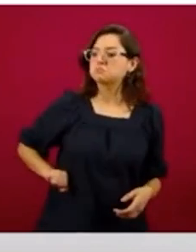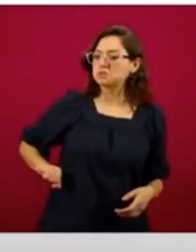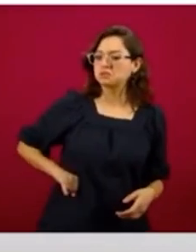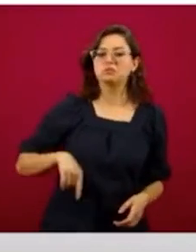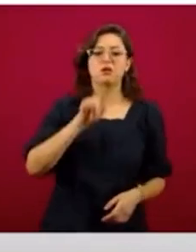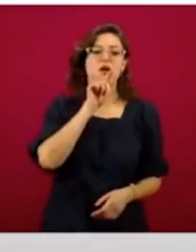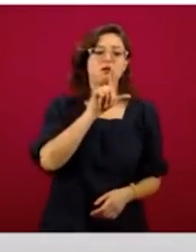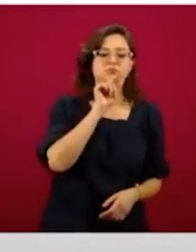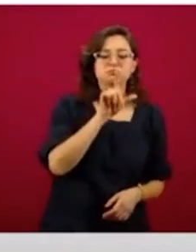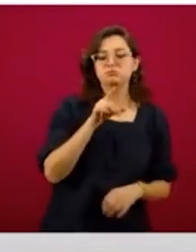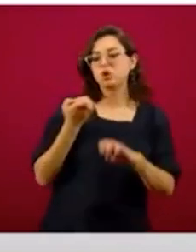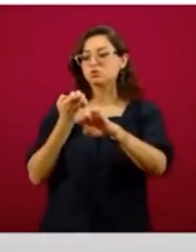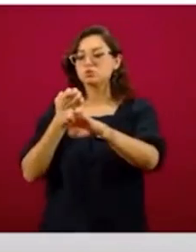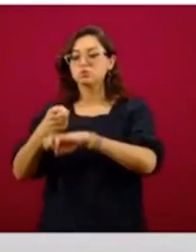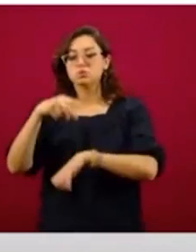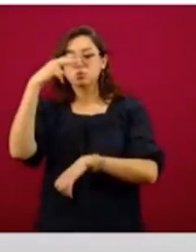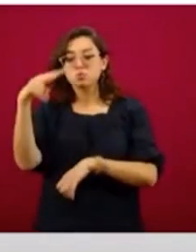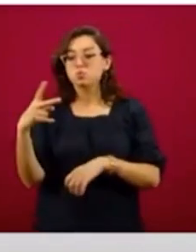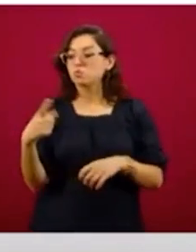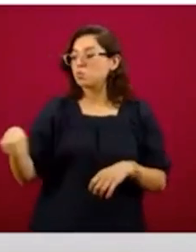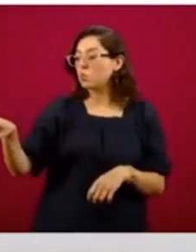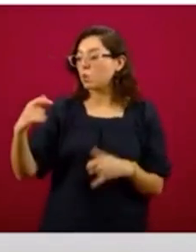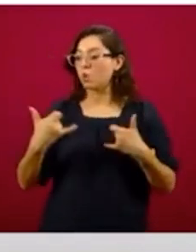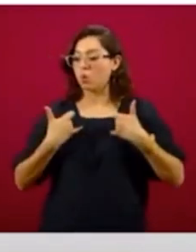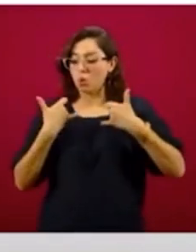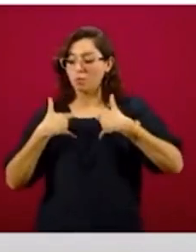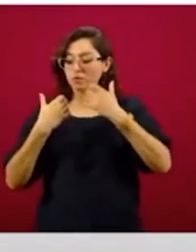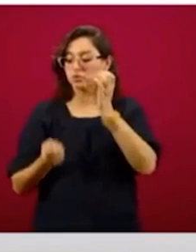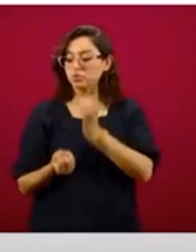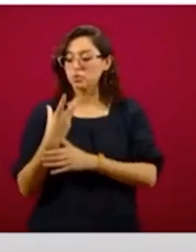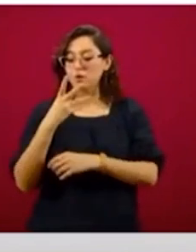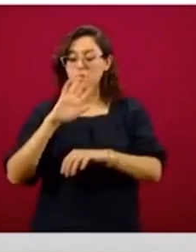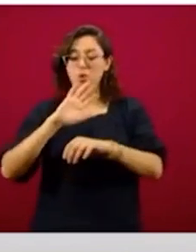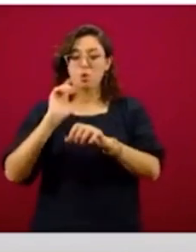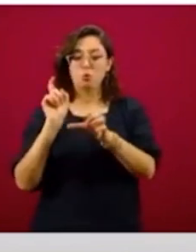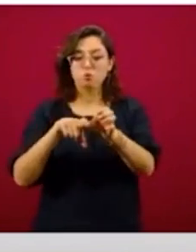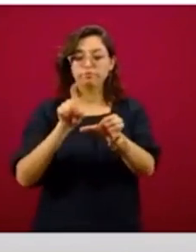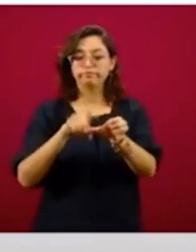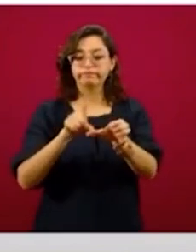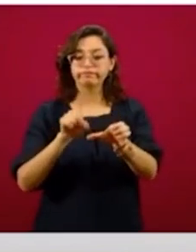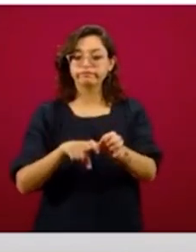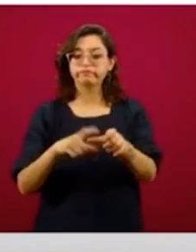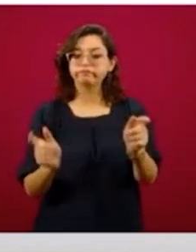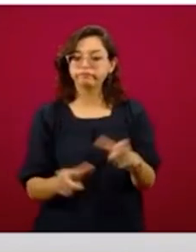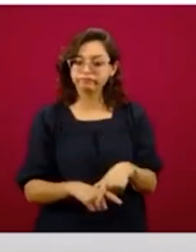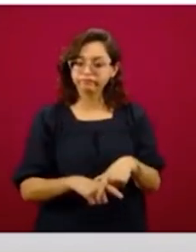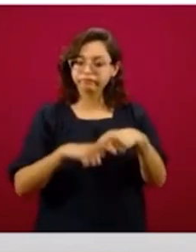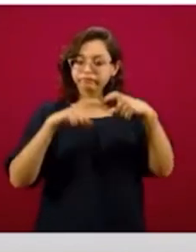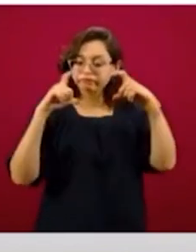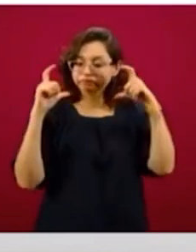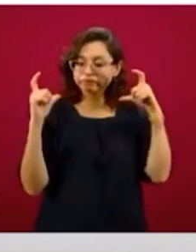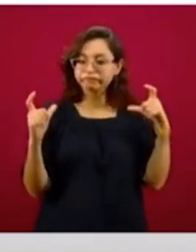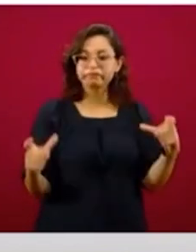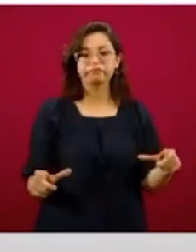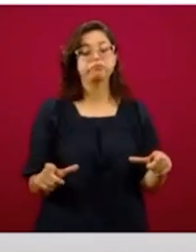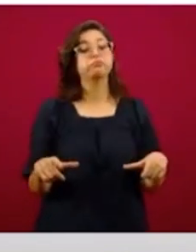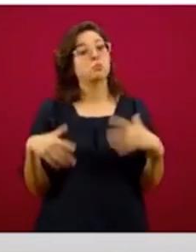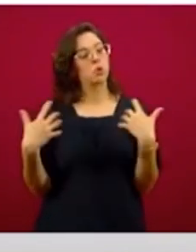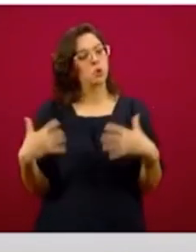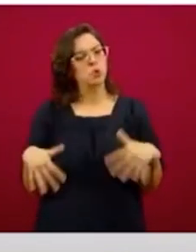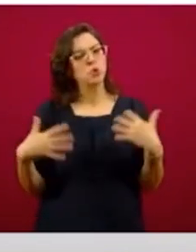Estado de México, que la incorporación de nuevos aprendices se ha incrementado de manera